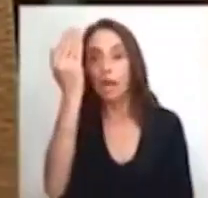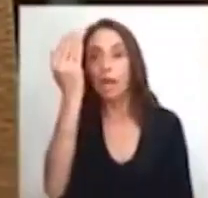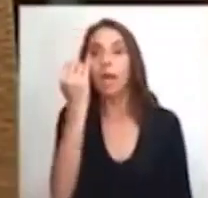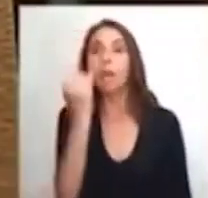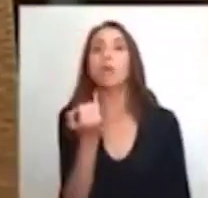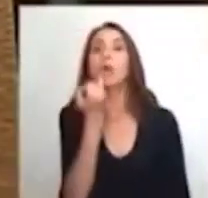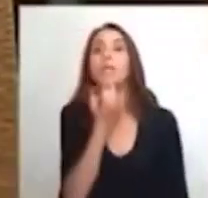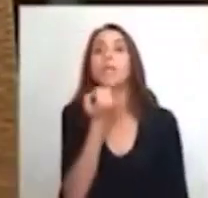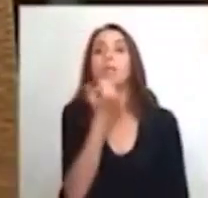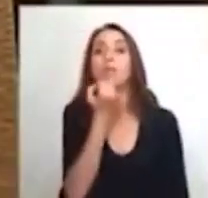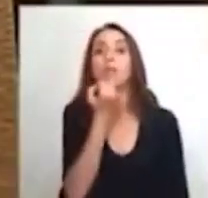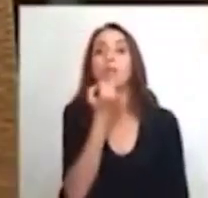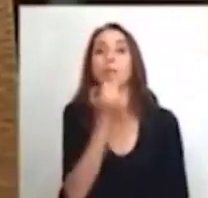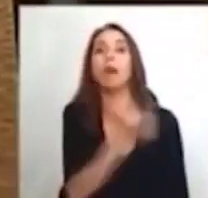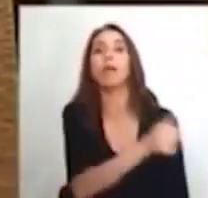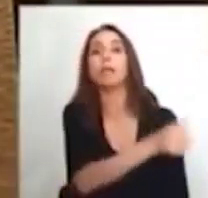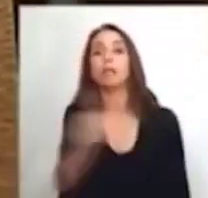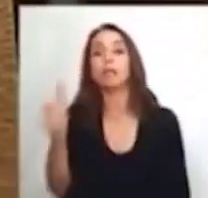comprendemos todos.